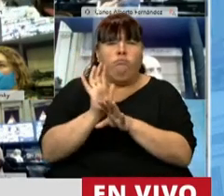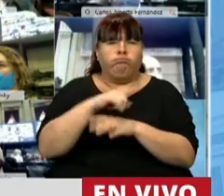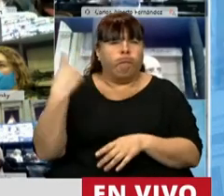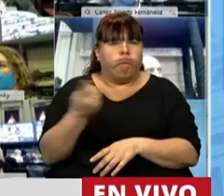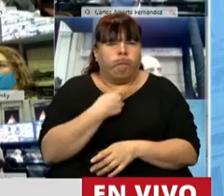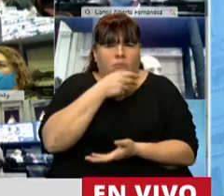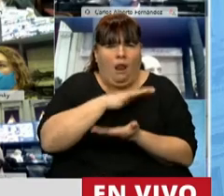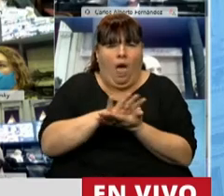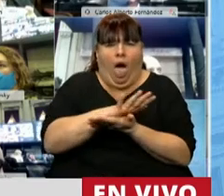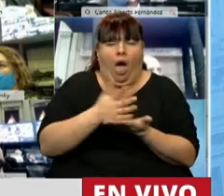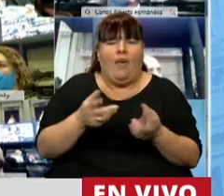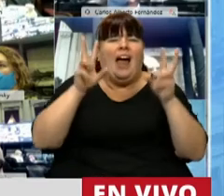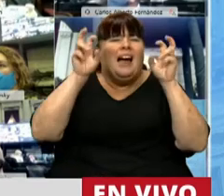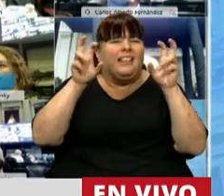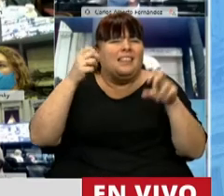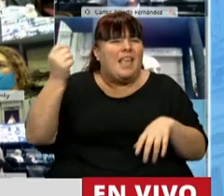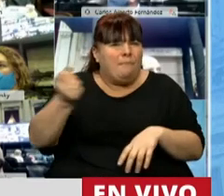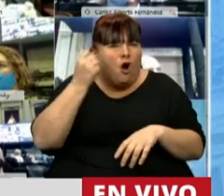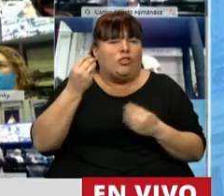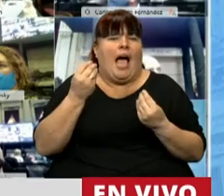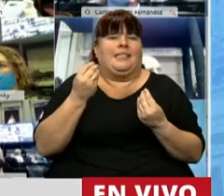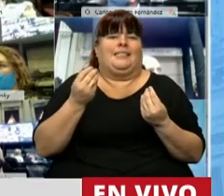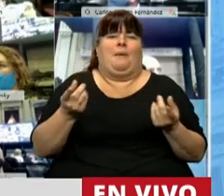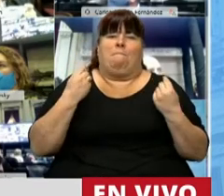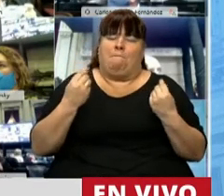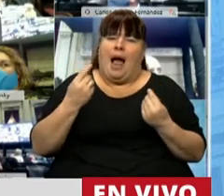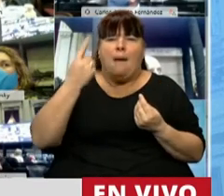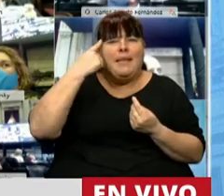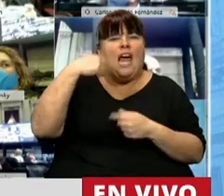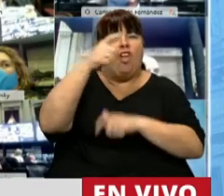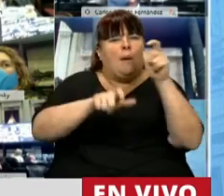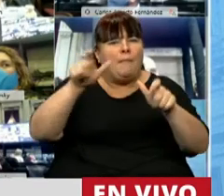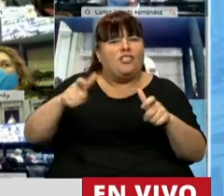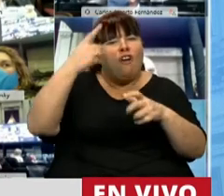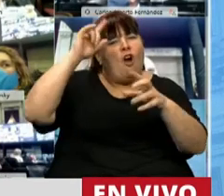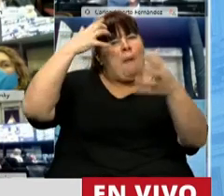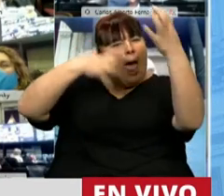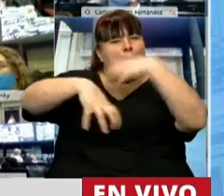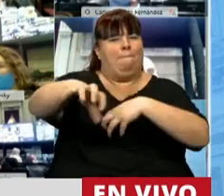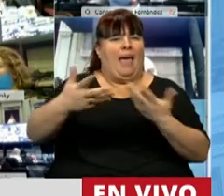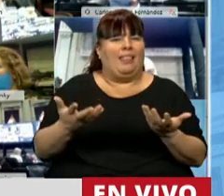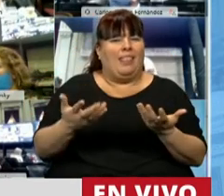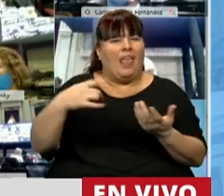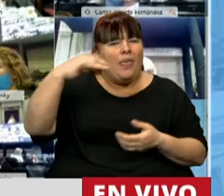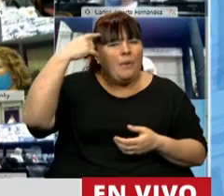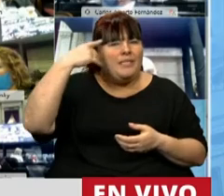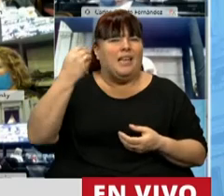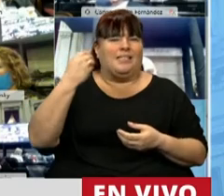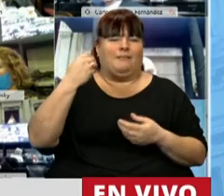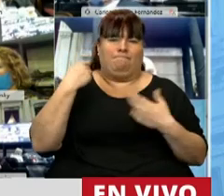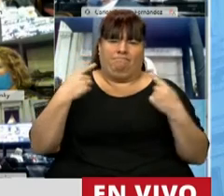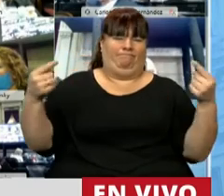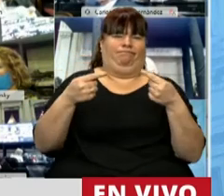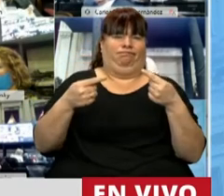ausentes en temas que tienen que ver con ponerse en la piel del otro, con tener empatía, con entender que es una enorme